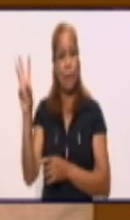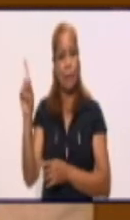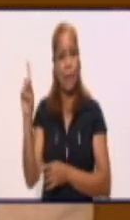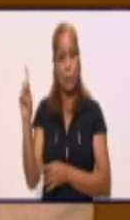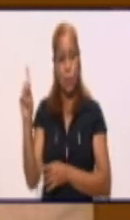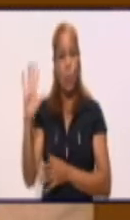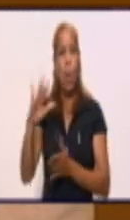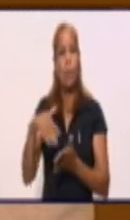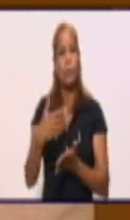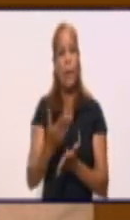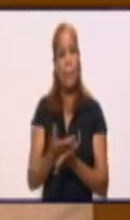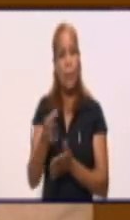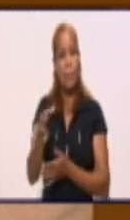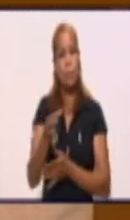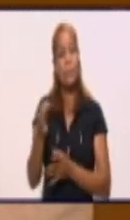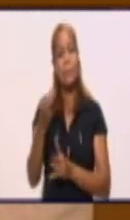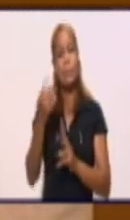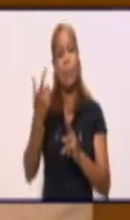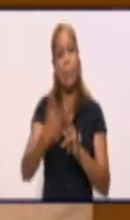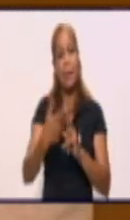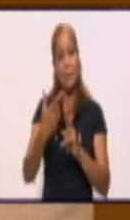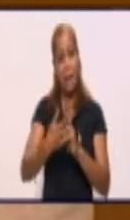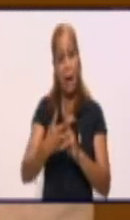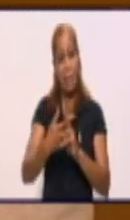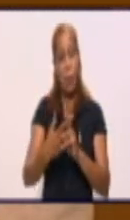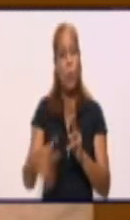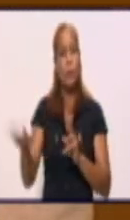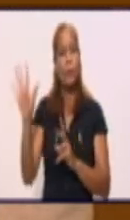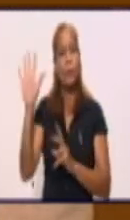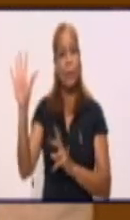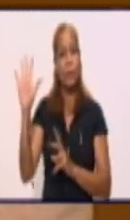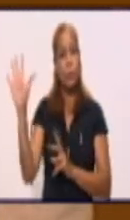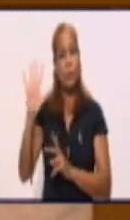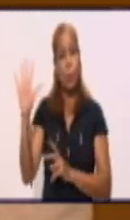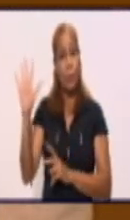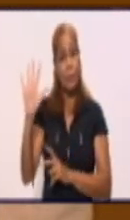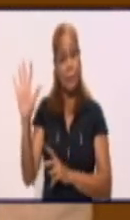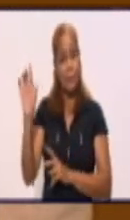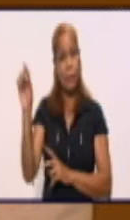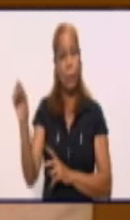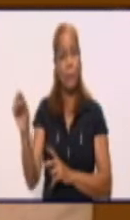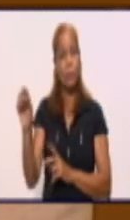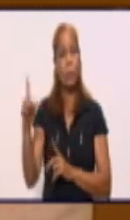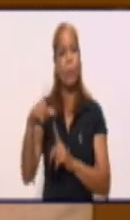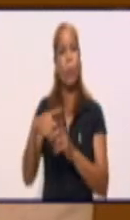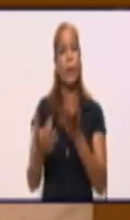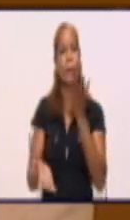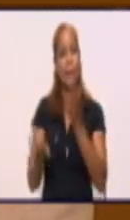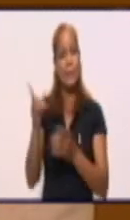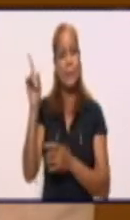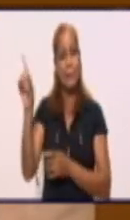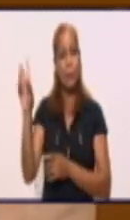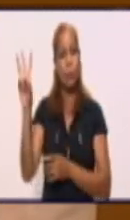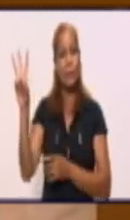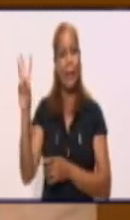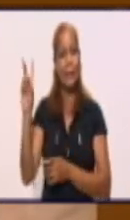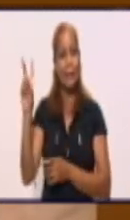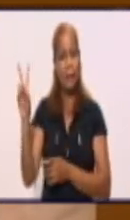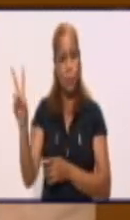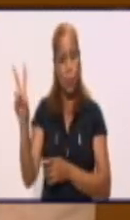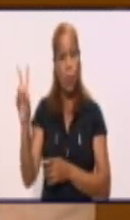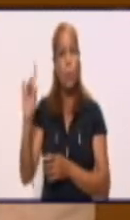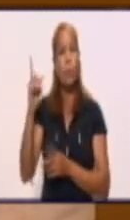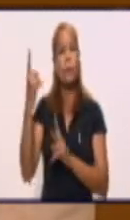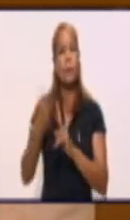corresponde al municipio Bayama, en cuarto lugar, con 555 casos y una tasa de 232. Y por último, el